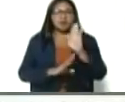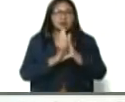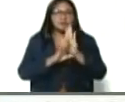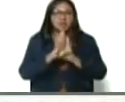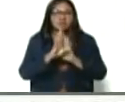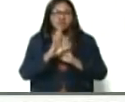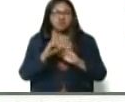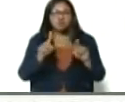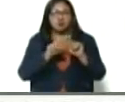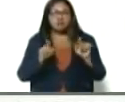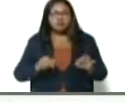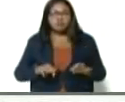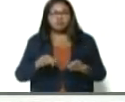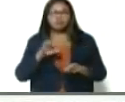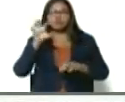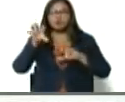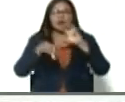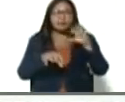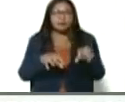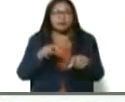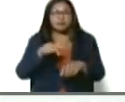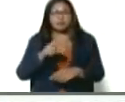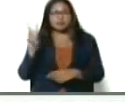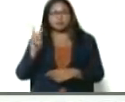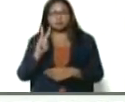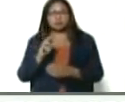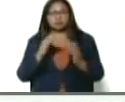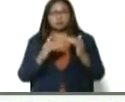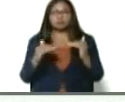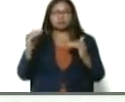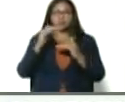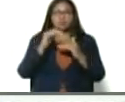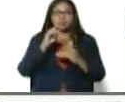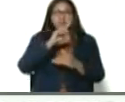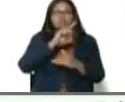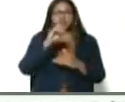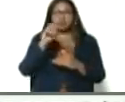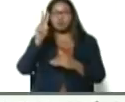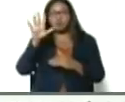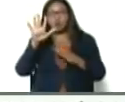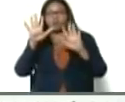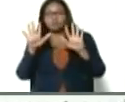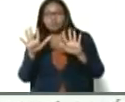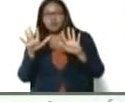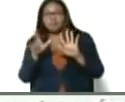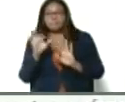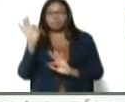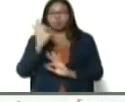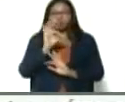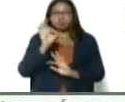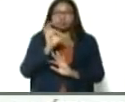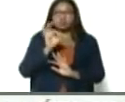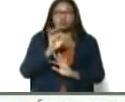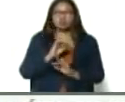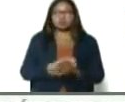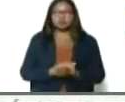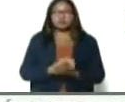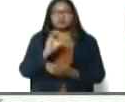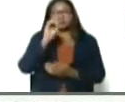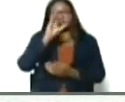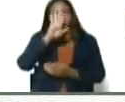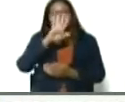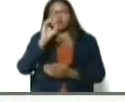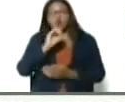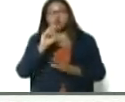de bovinos y caprinos en el país esté por encima de un 110% en comparación con cinco o seis años